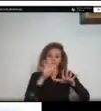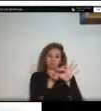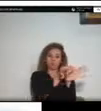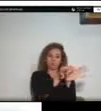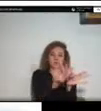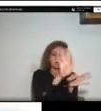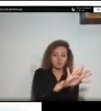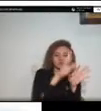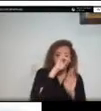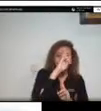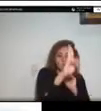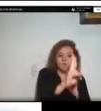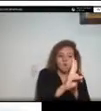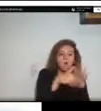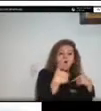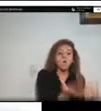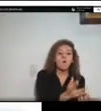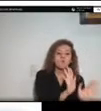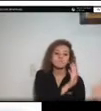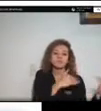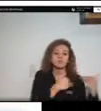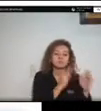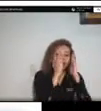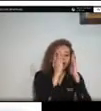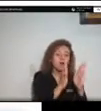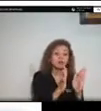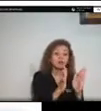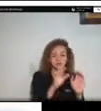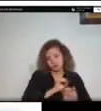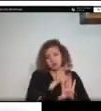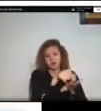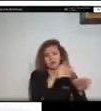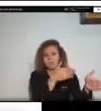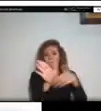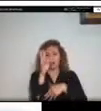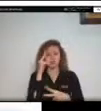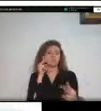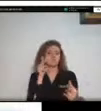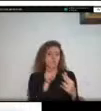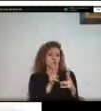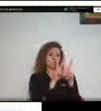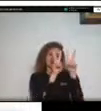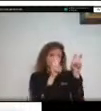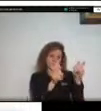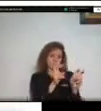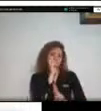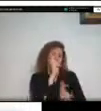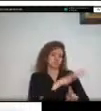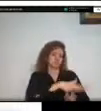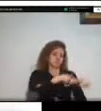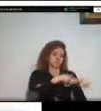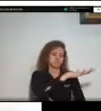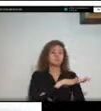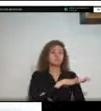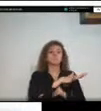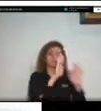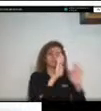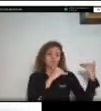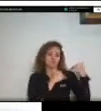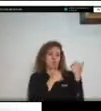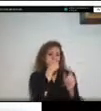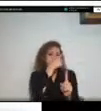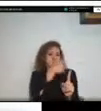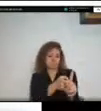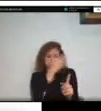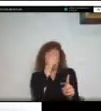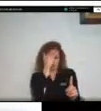respuesta pues porque por más que las autoridades tengan el conocimiento y reconocimiento de sus roles y responsabilidades pues no tienen las